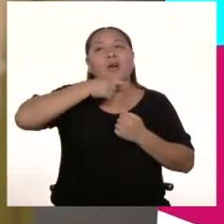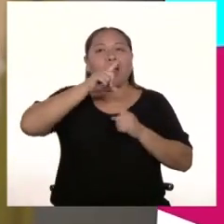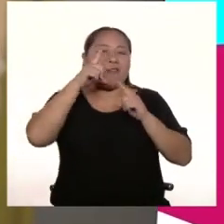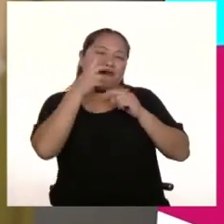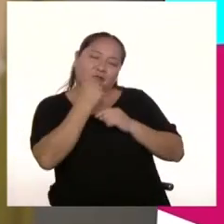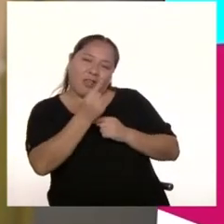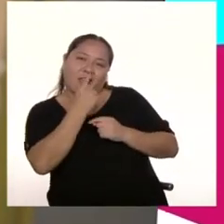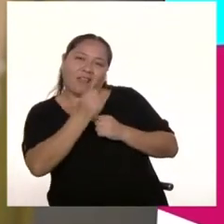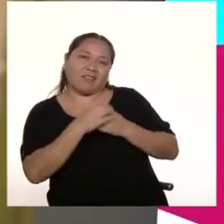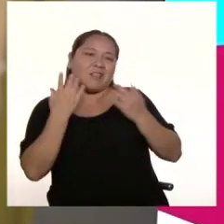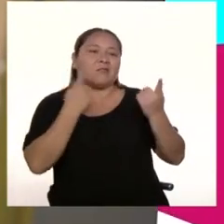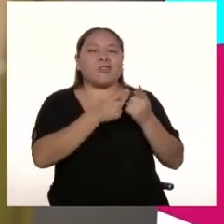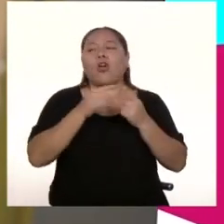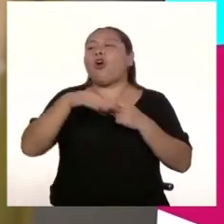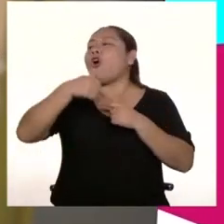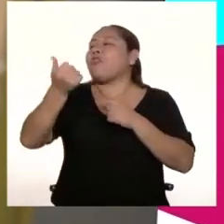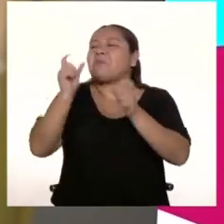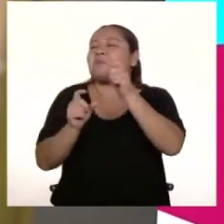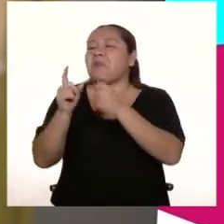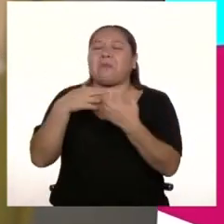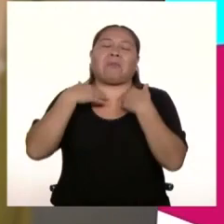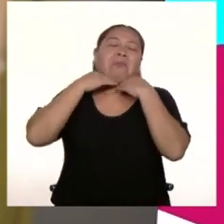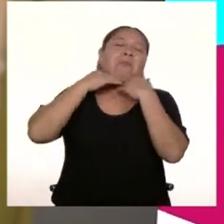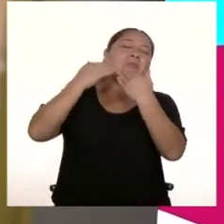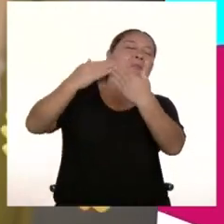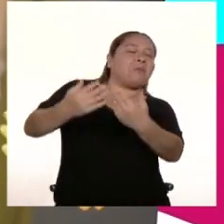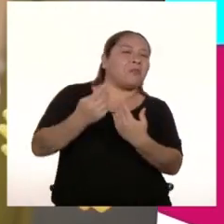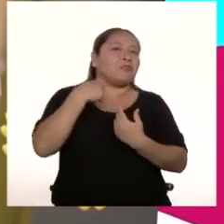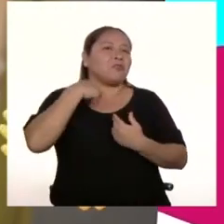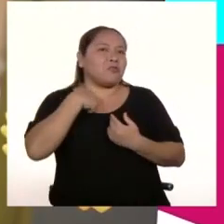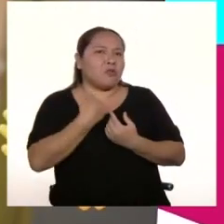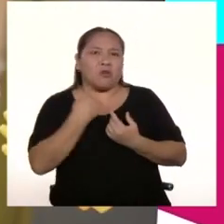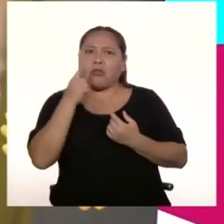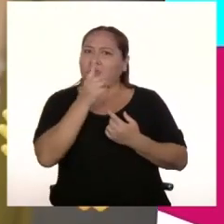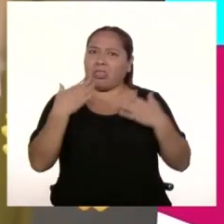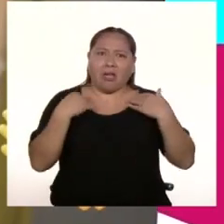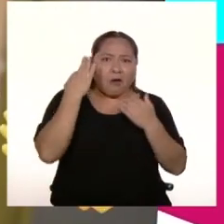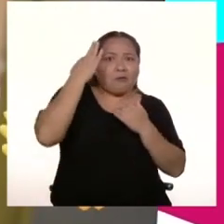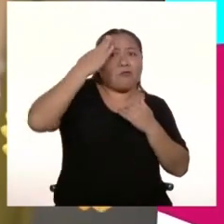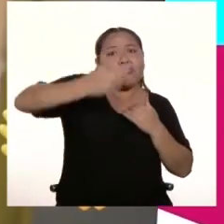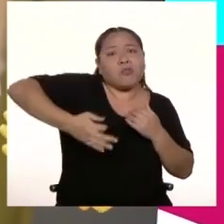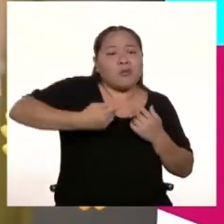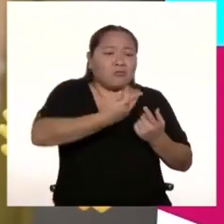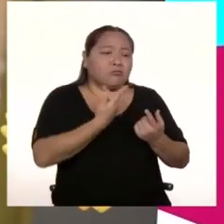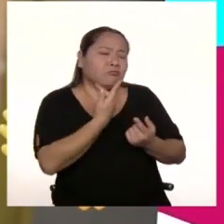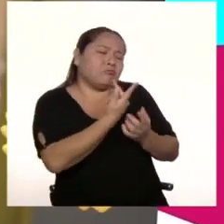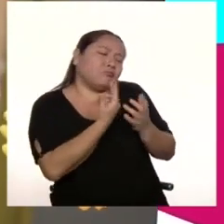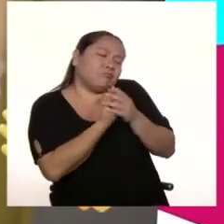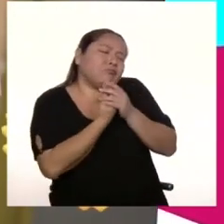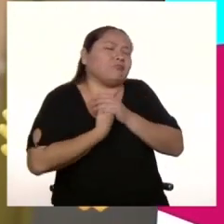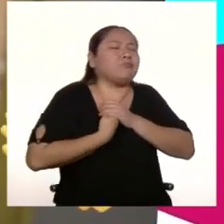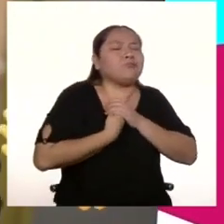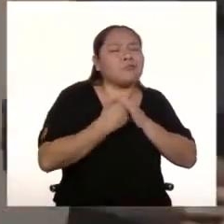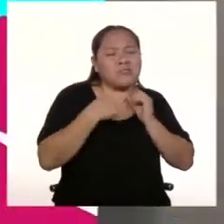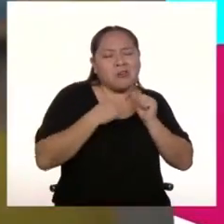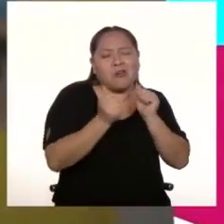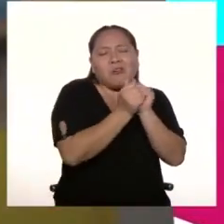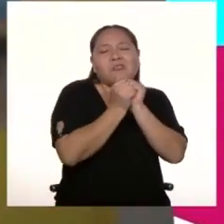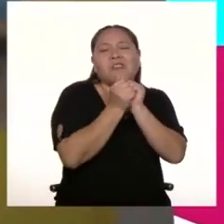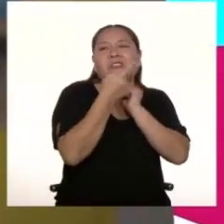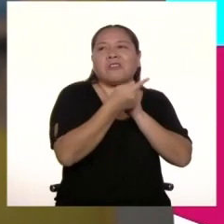solo lo nuestro. Lo demás no me interesa. Dicen que yo soy caja, que no tengo un futuro. Pero por ti, doy mi vida. Que eso lo den por seguro.